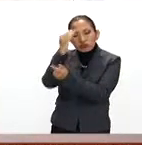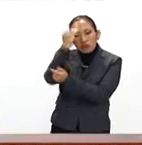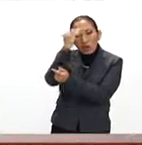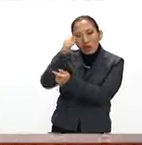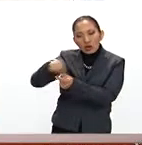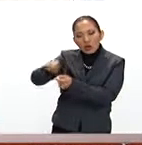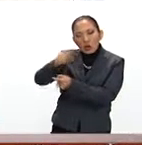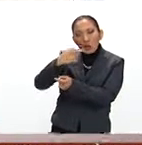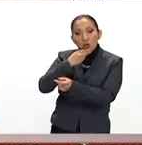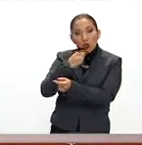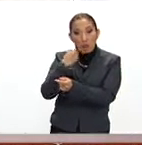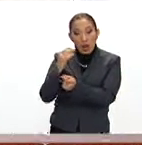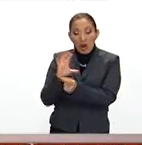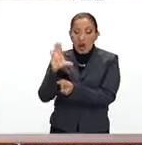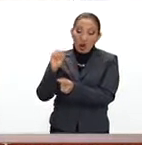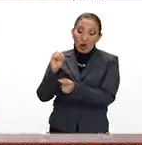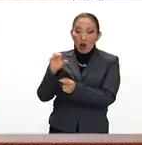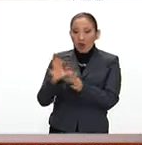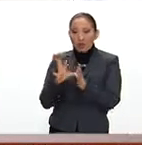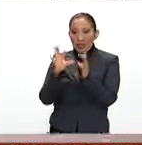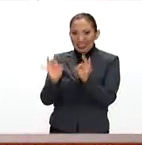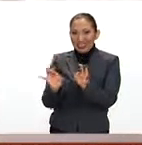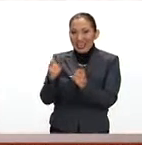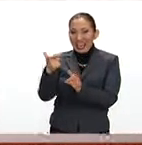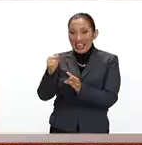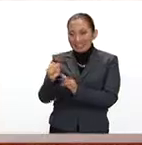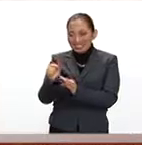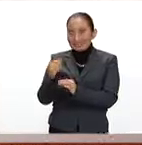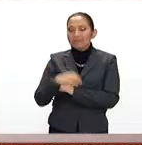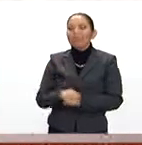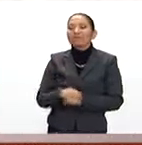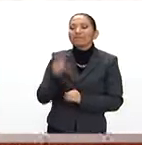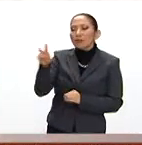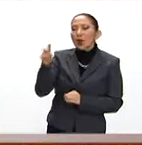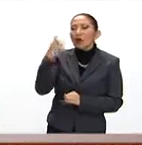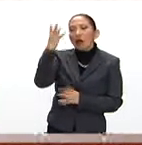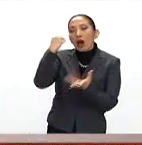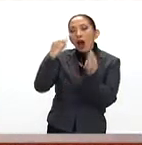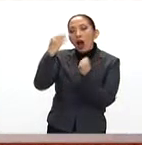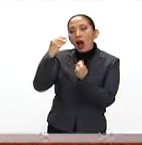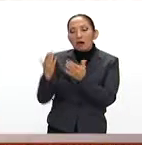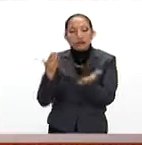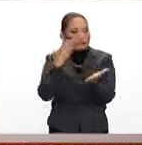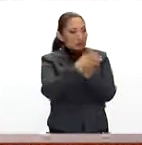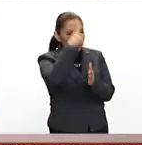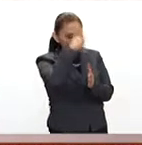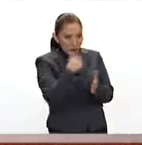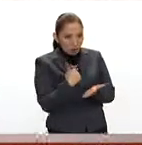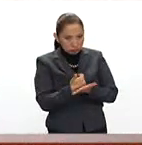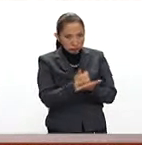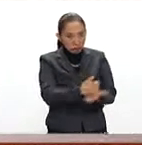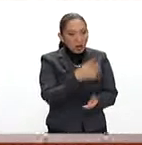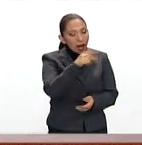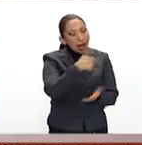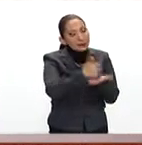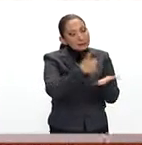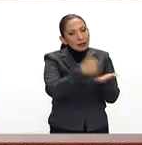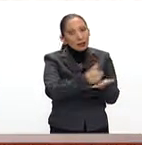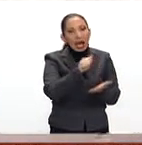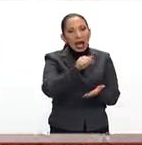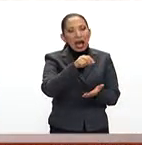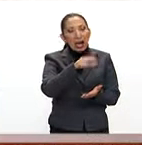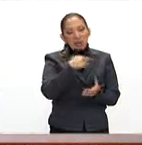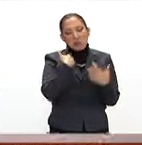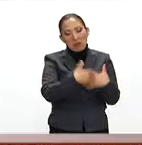tener tu propia aplicación. Pues yo estudié creación y desarrollo de empresas en el tecnológico de